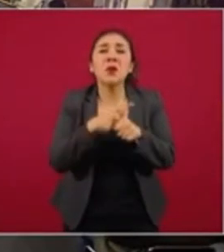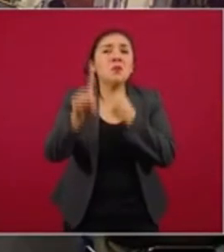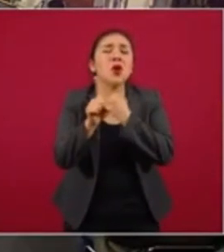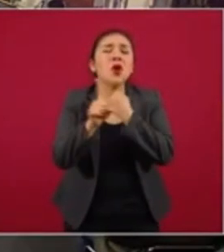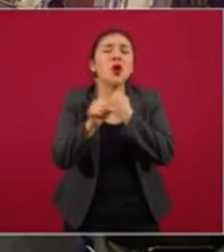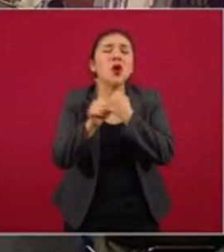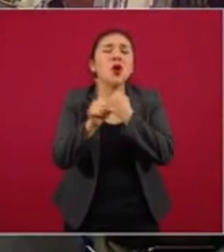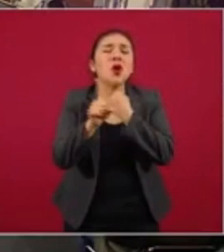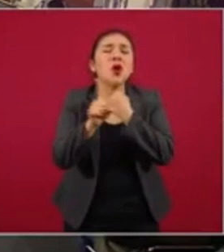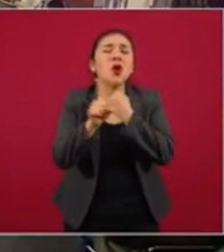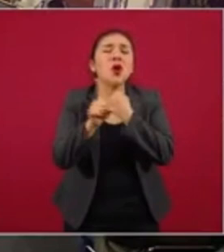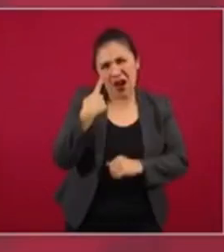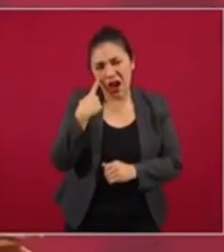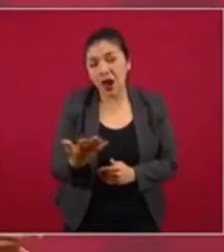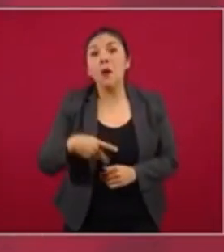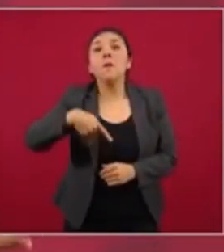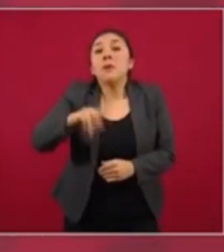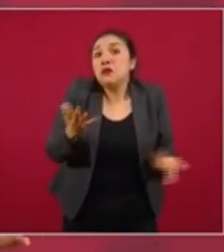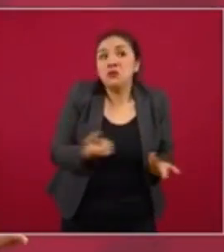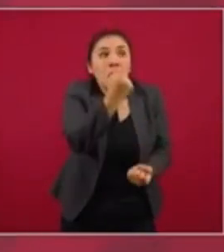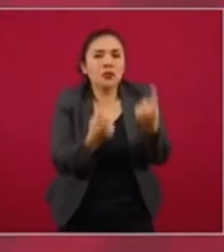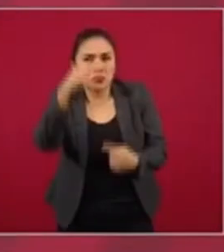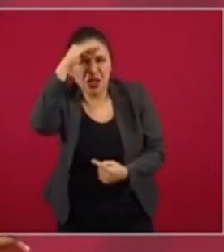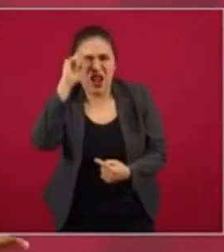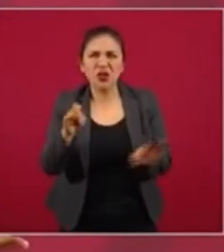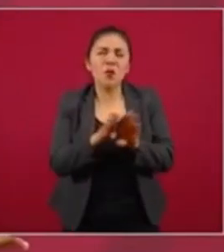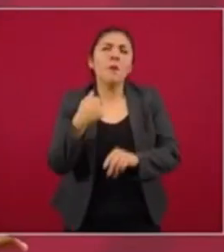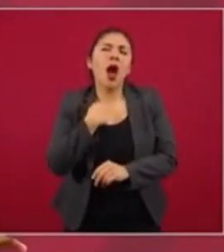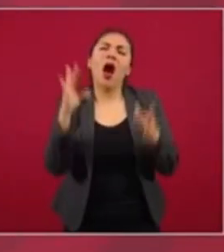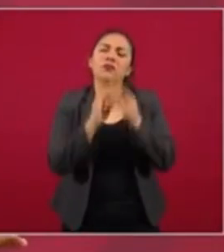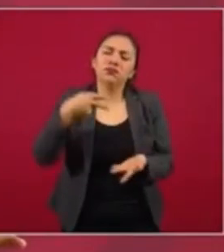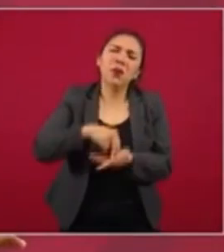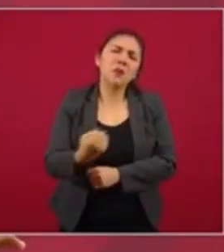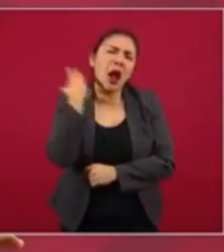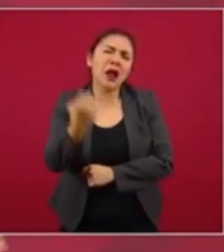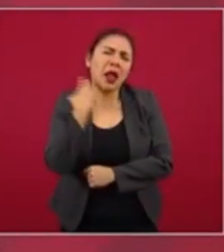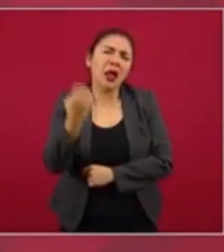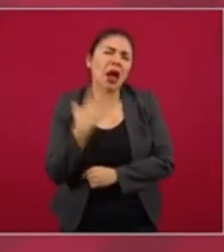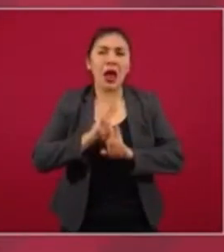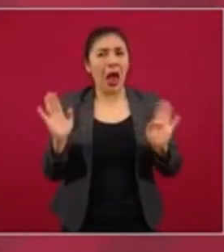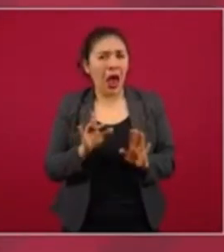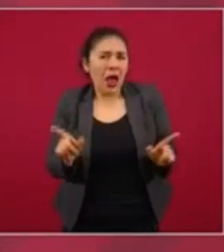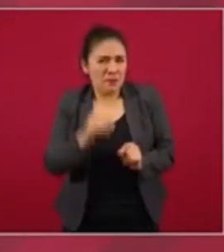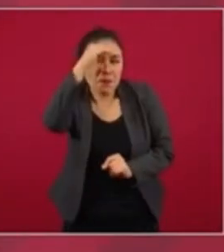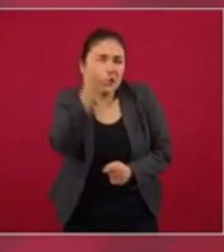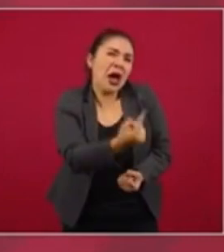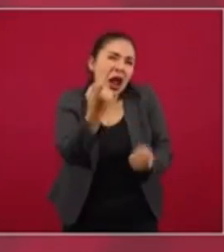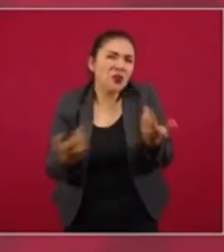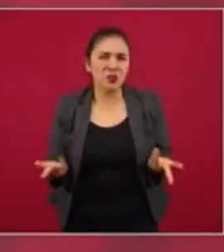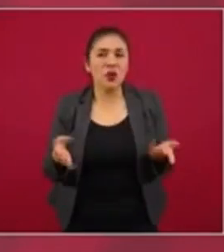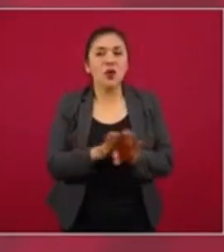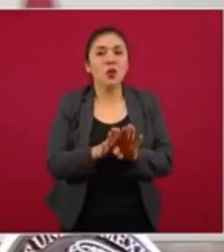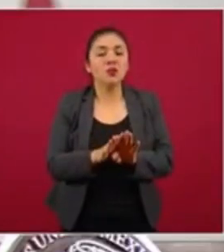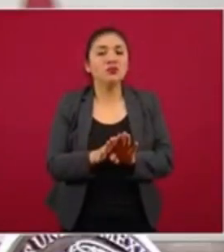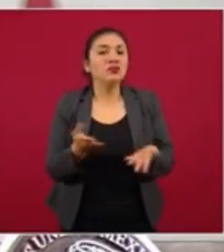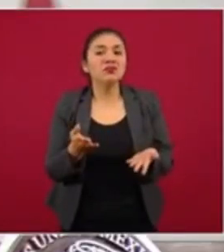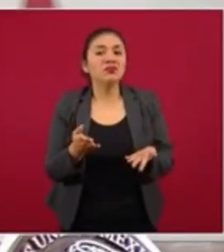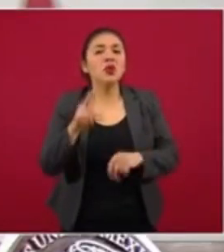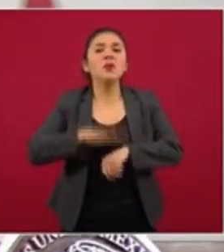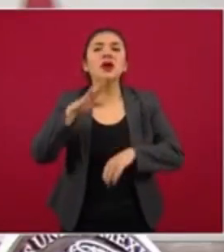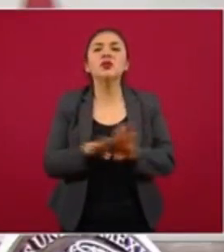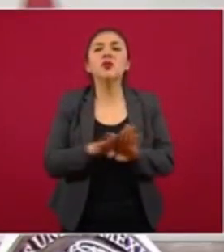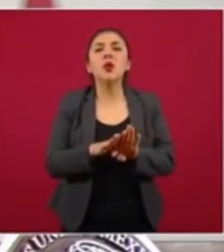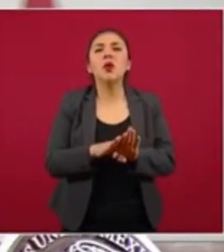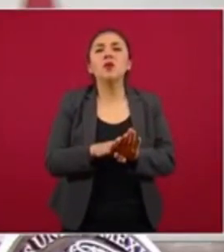problema era la corrupción. Nada más que a lo mejor algunos pensaron que era discurso, que era demagogia, de que era